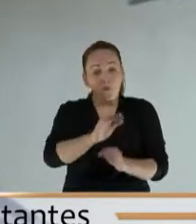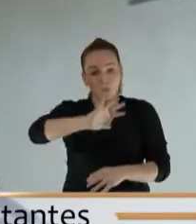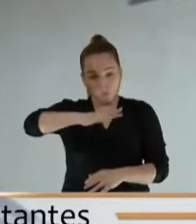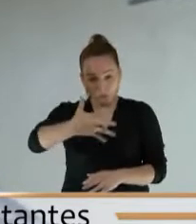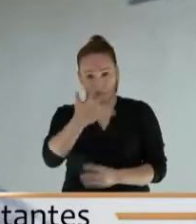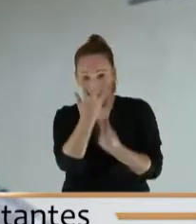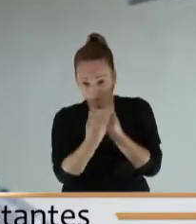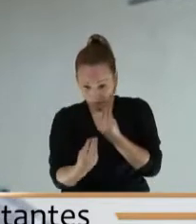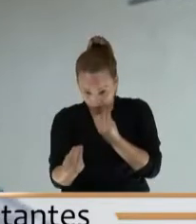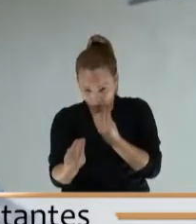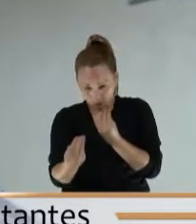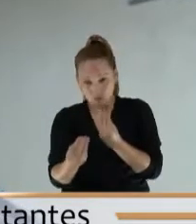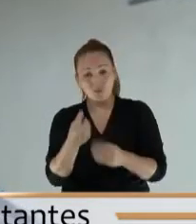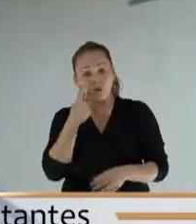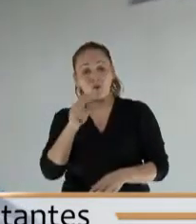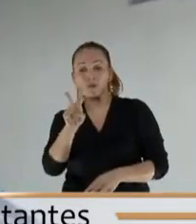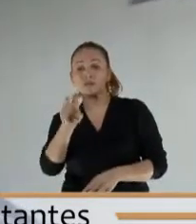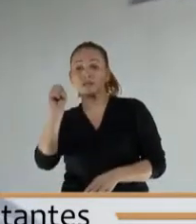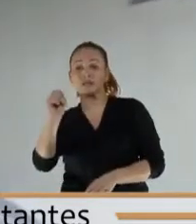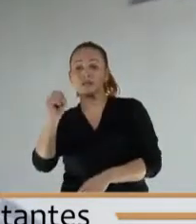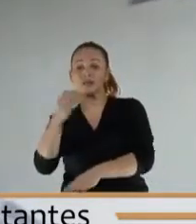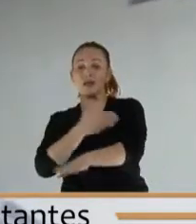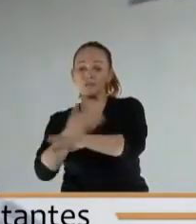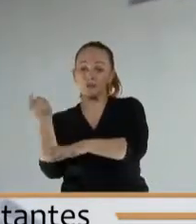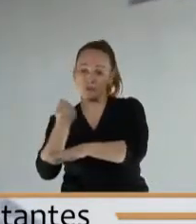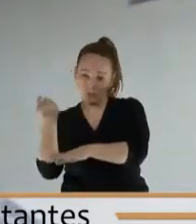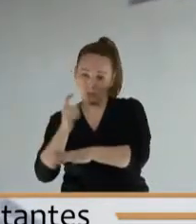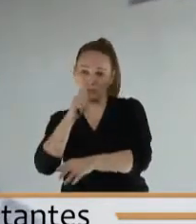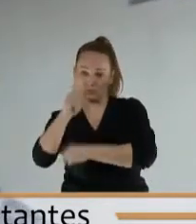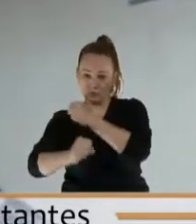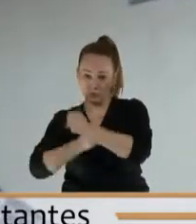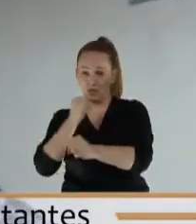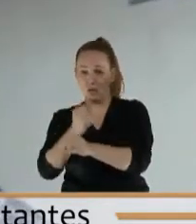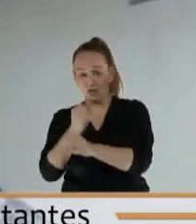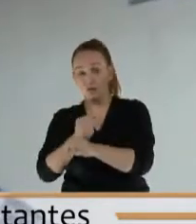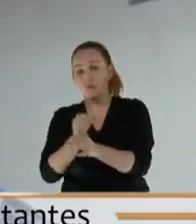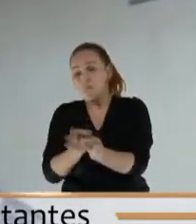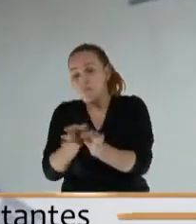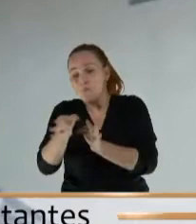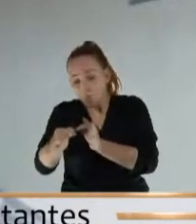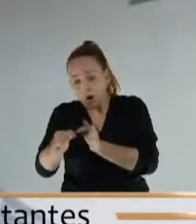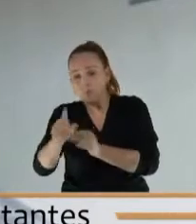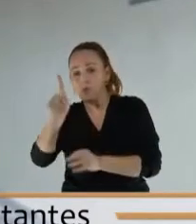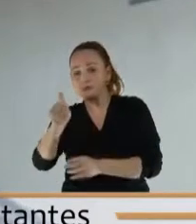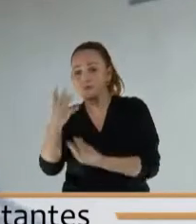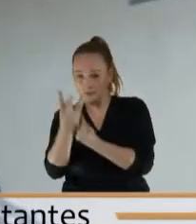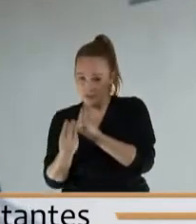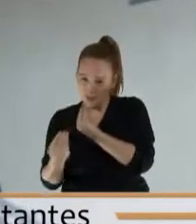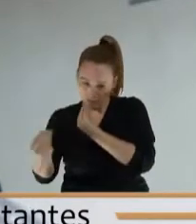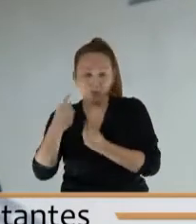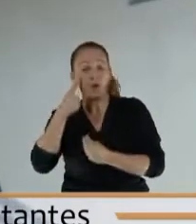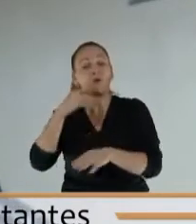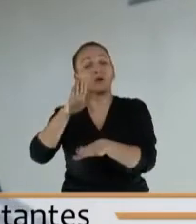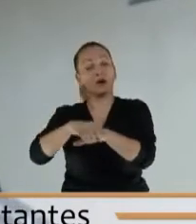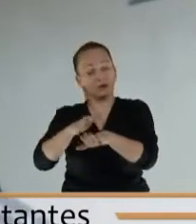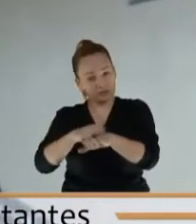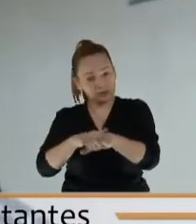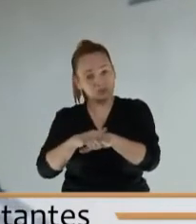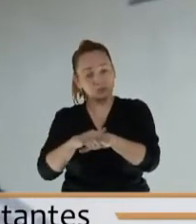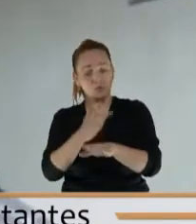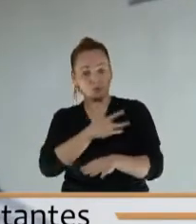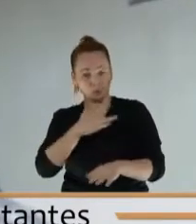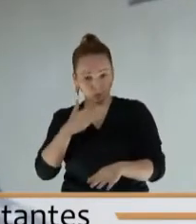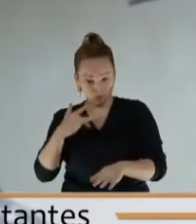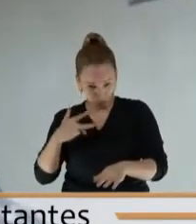categoría y 70 millones de pesos anuales para los municipios de sexta categoría porque reitero la seguridad